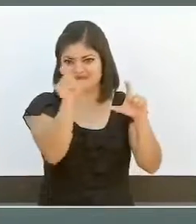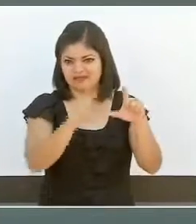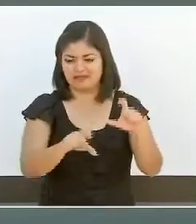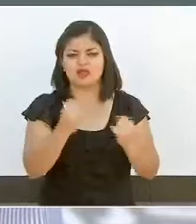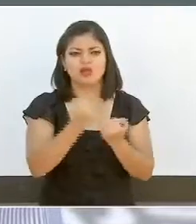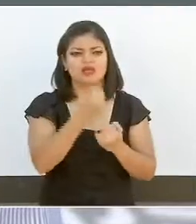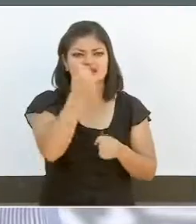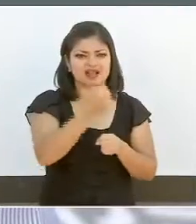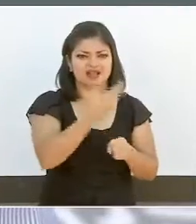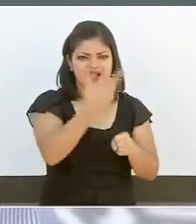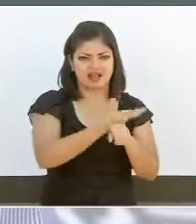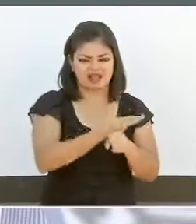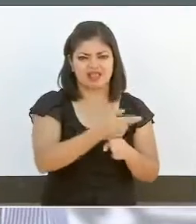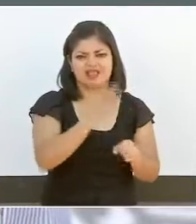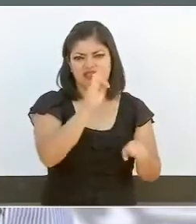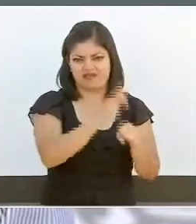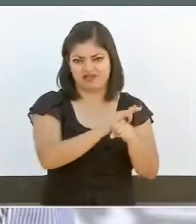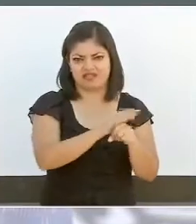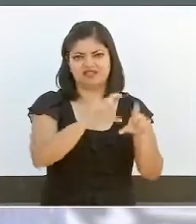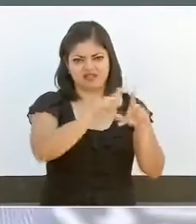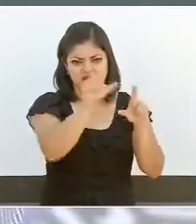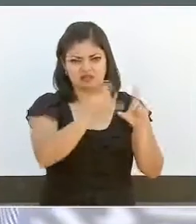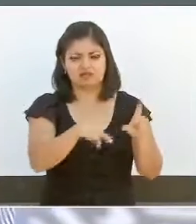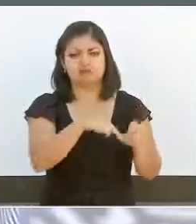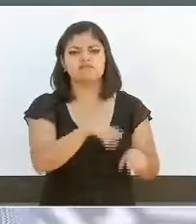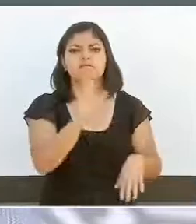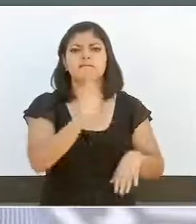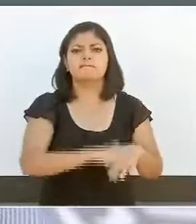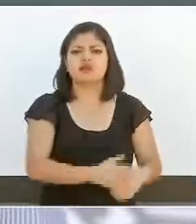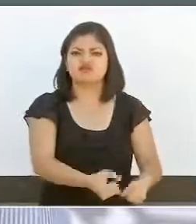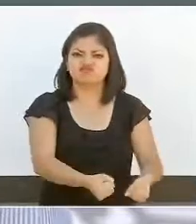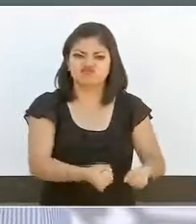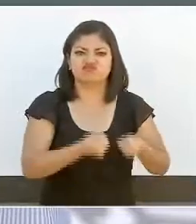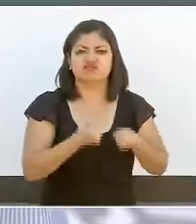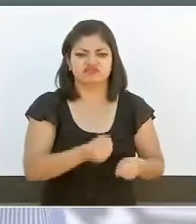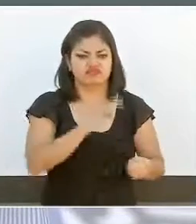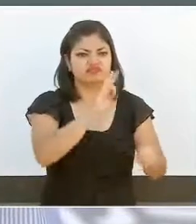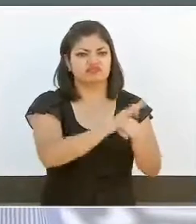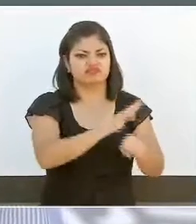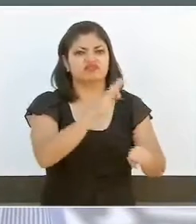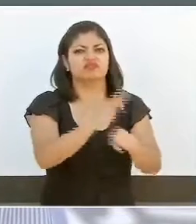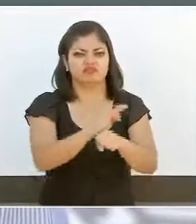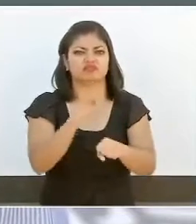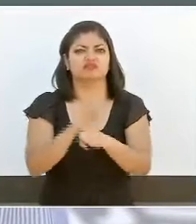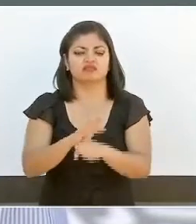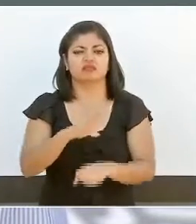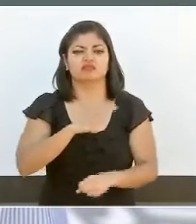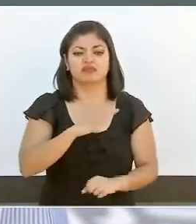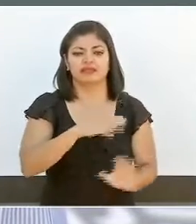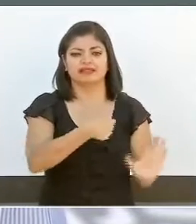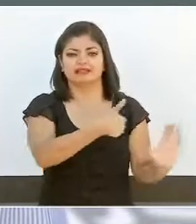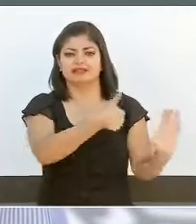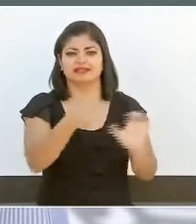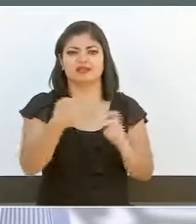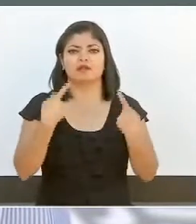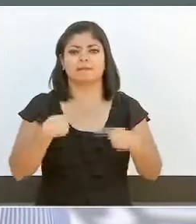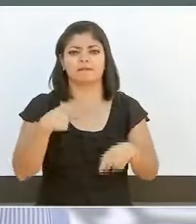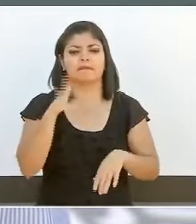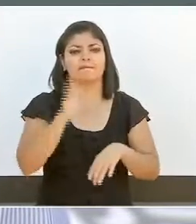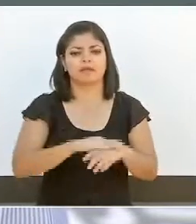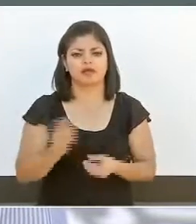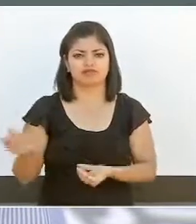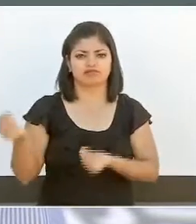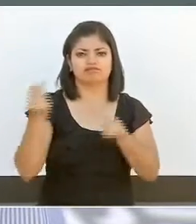Nacional han fortalecido su presencia últimamente, con 600 elementos más aquí en Jalisco,